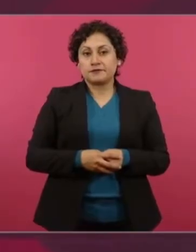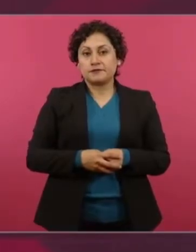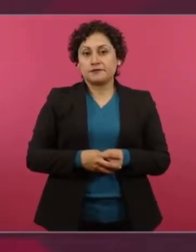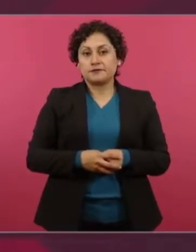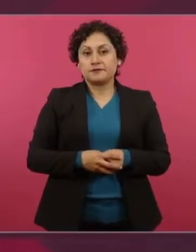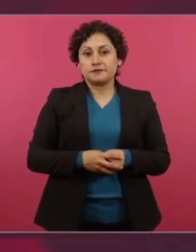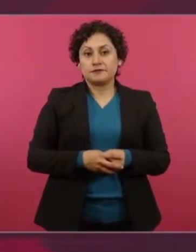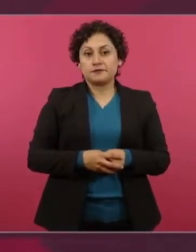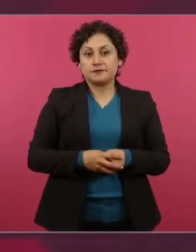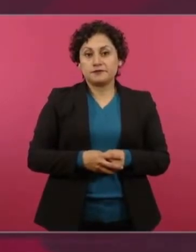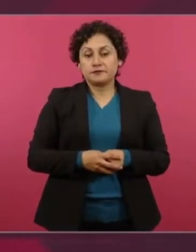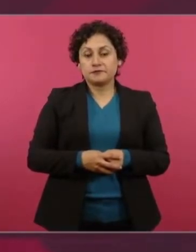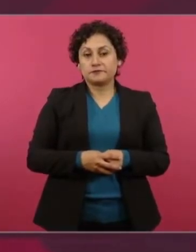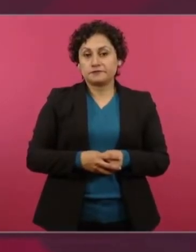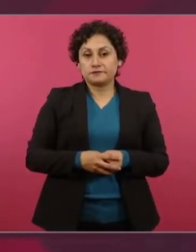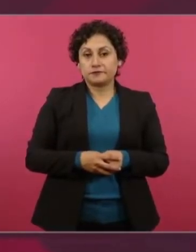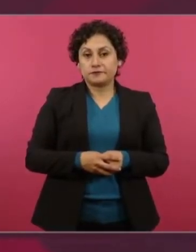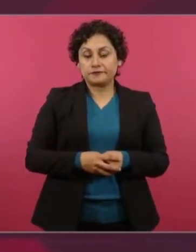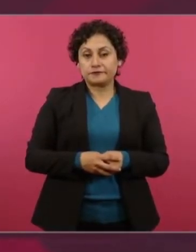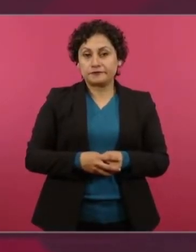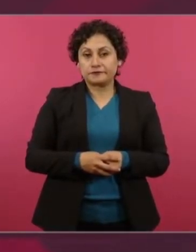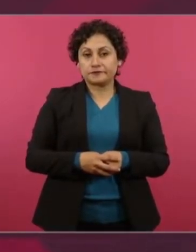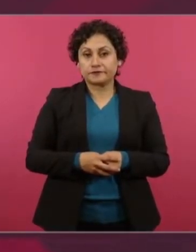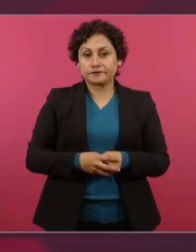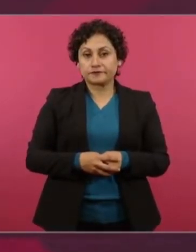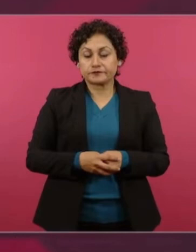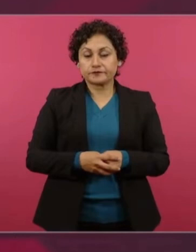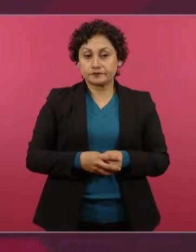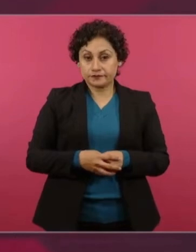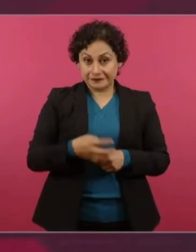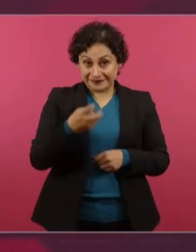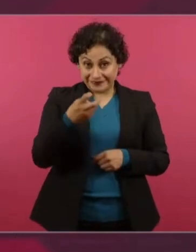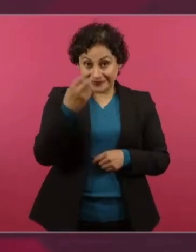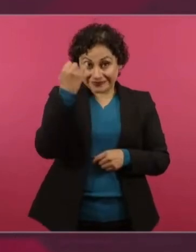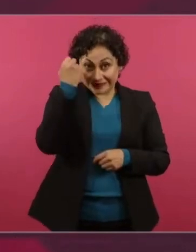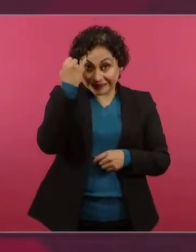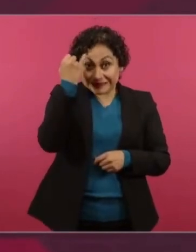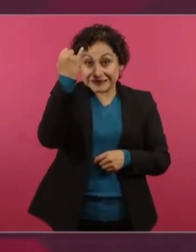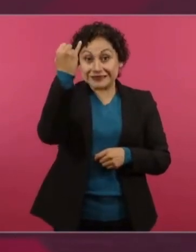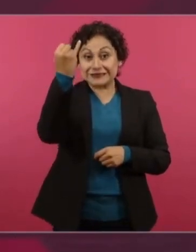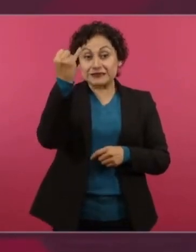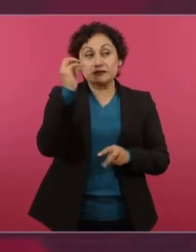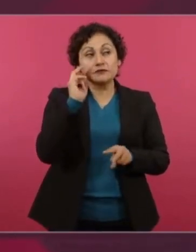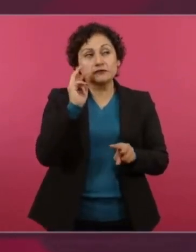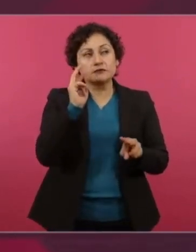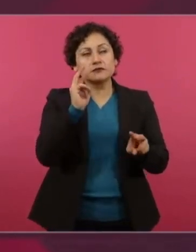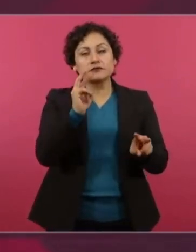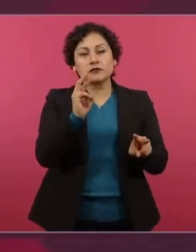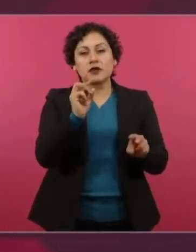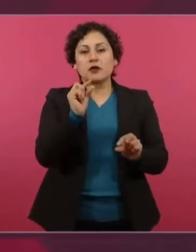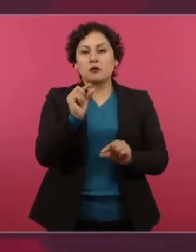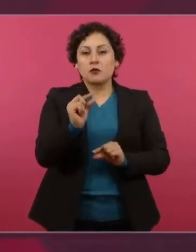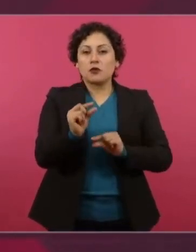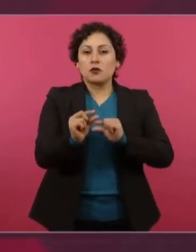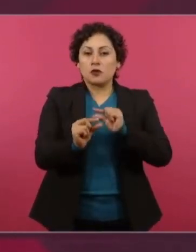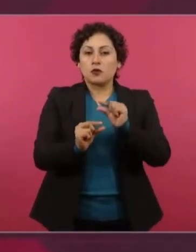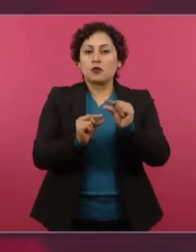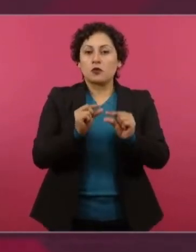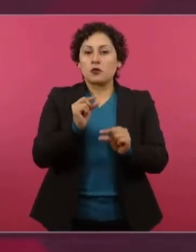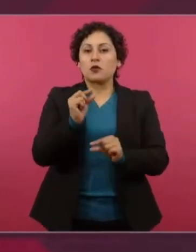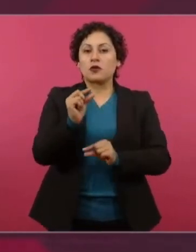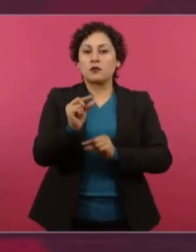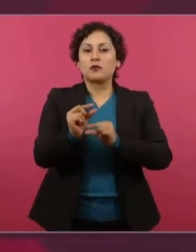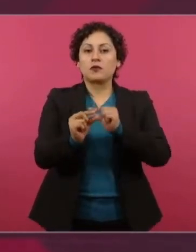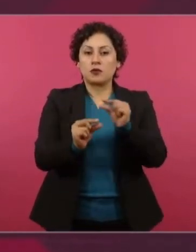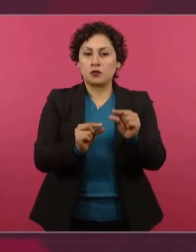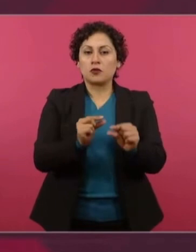se fue creando, toda esa riqueza se fue